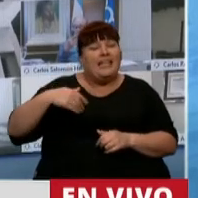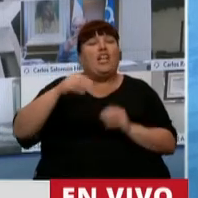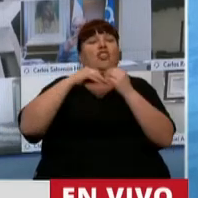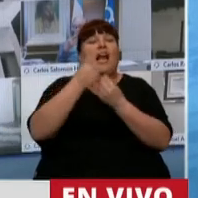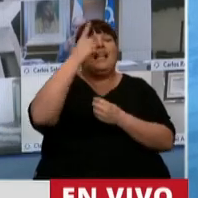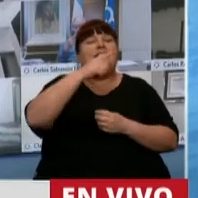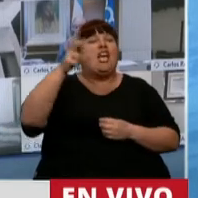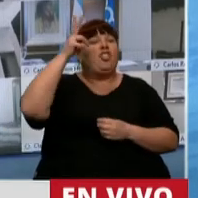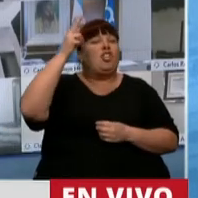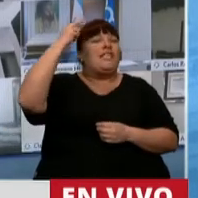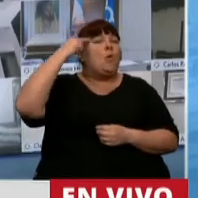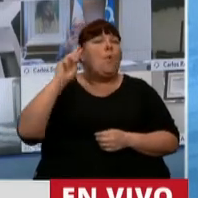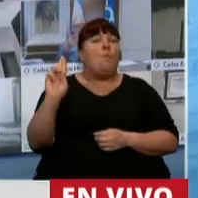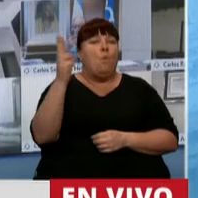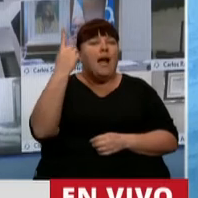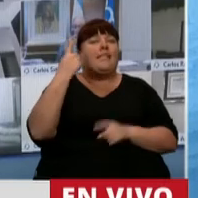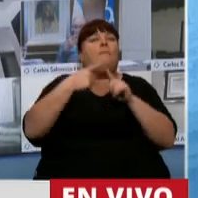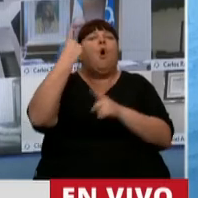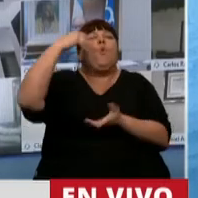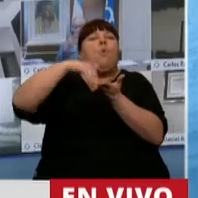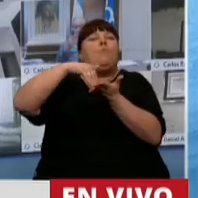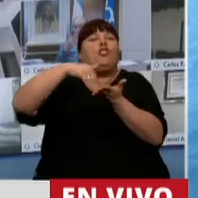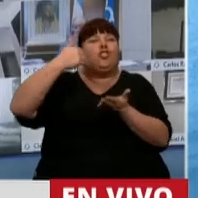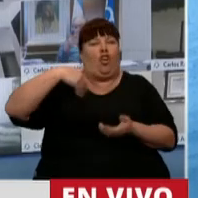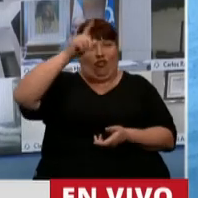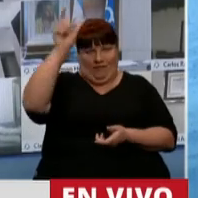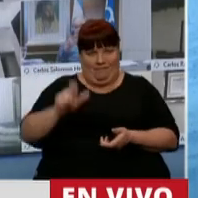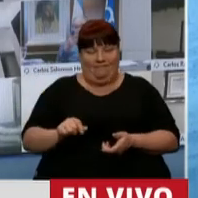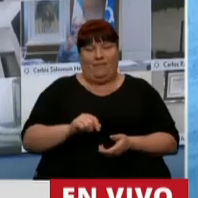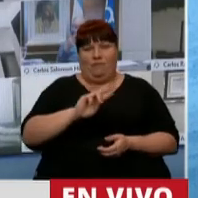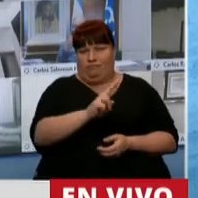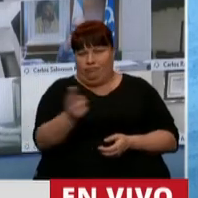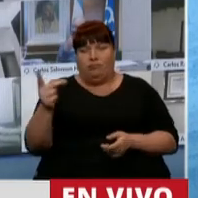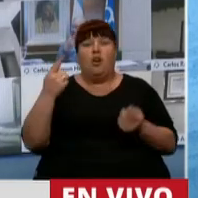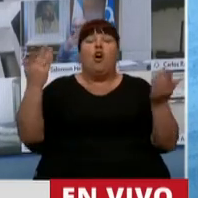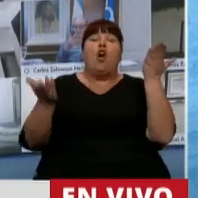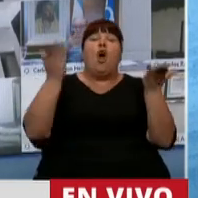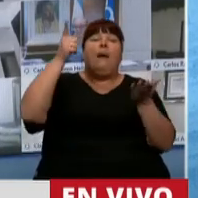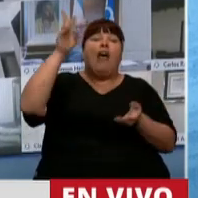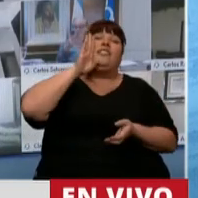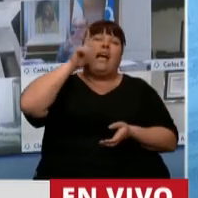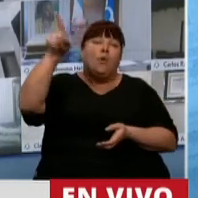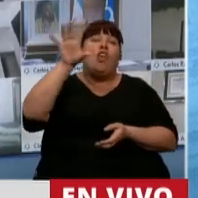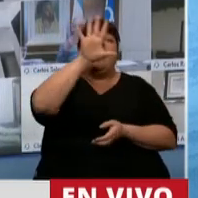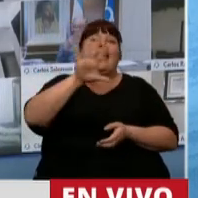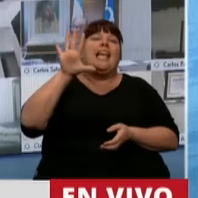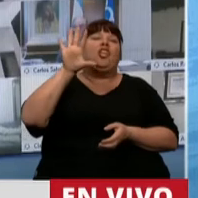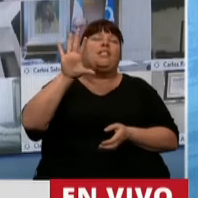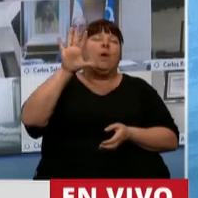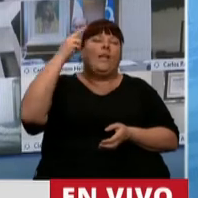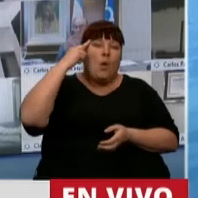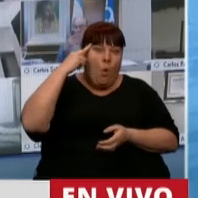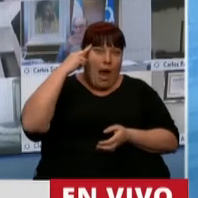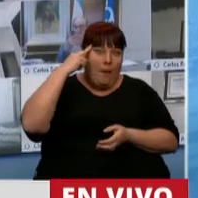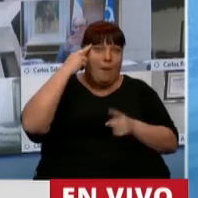189 muertes por millón de habitantes. frente a Estados Unidos que está con 559,